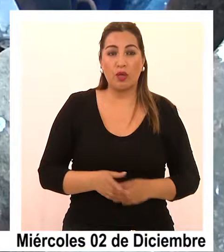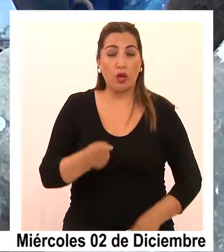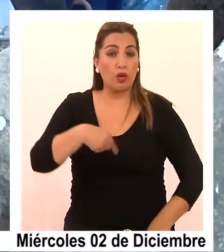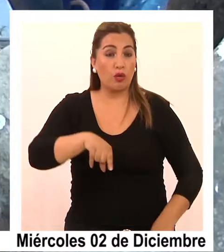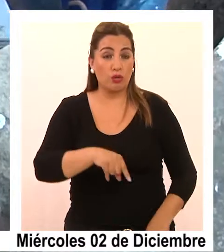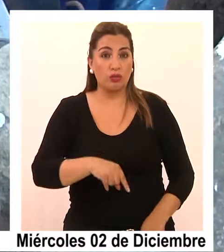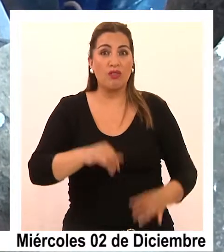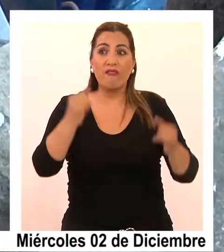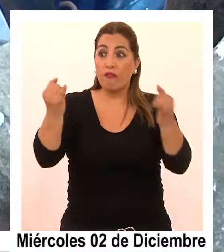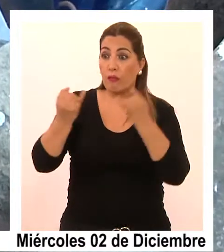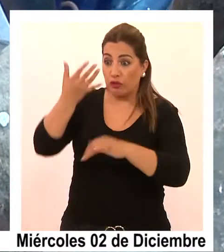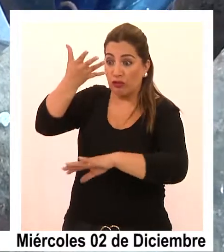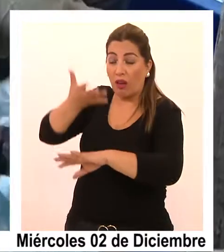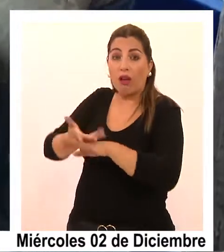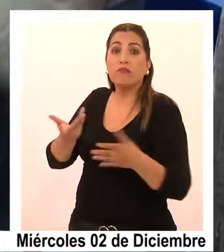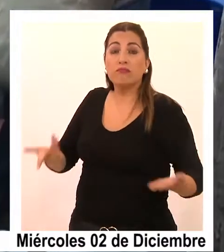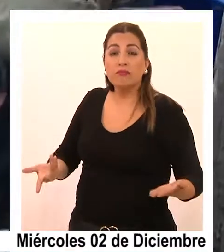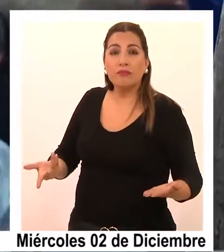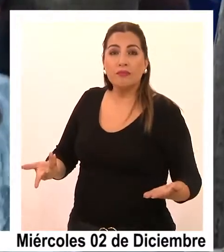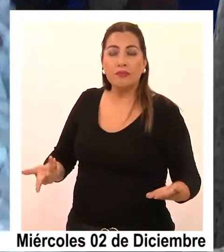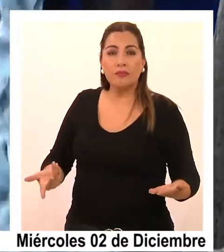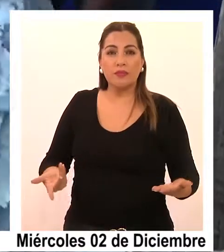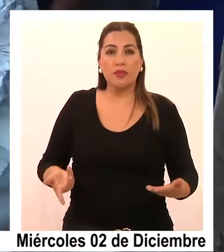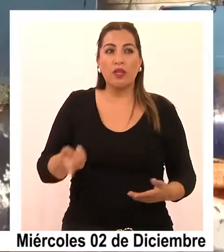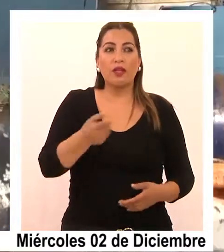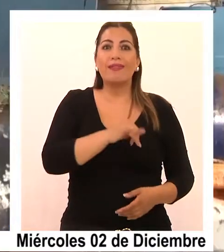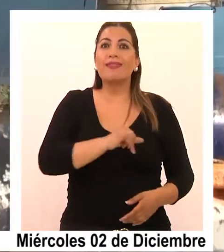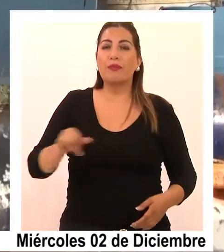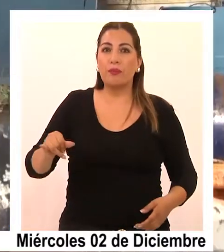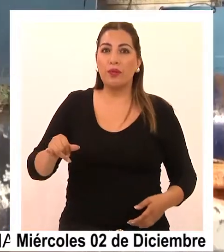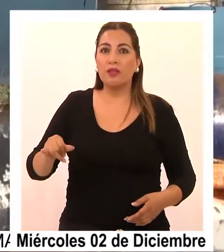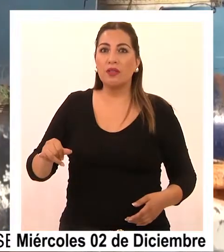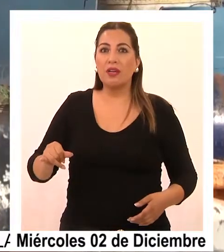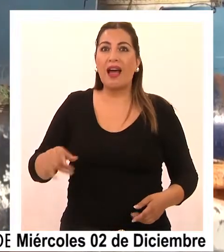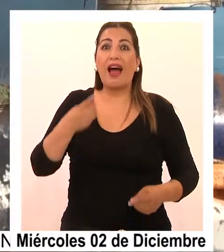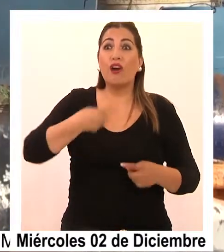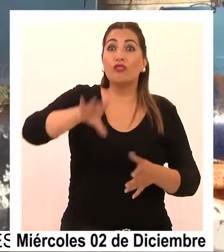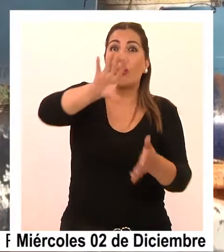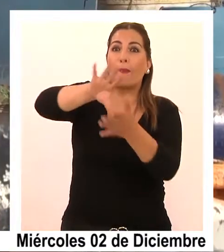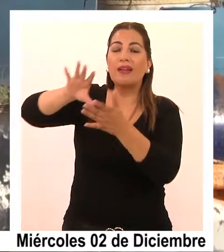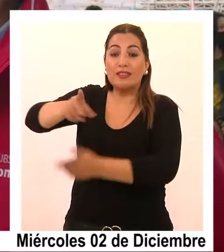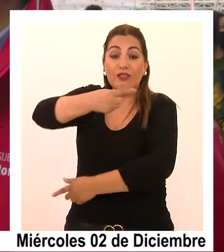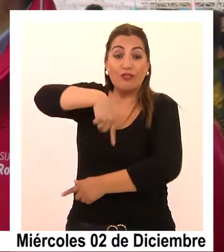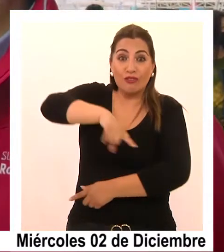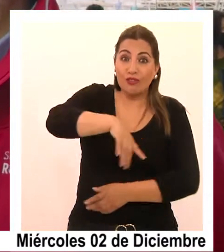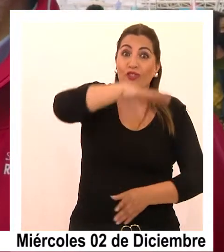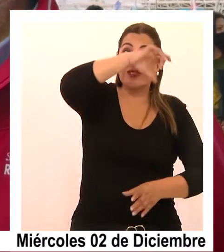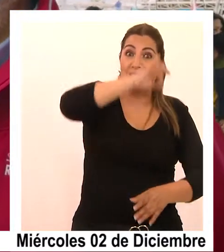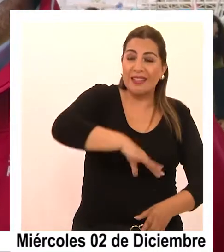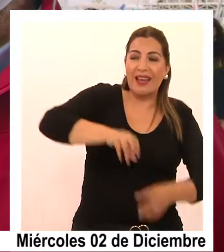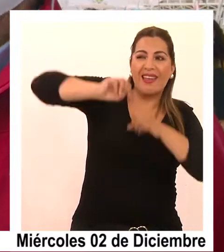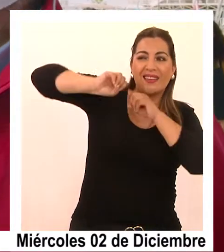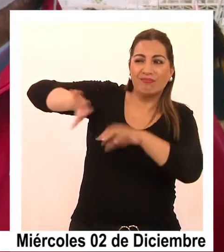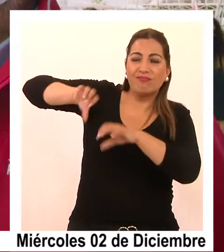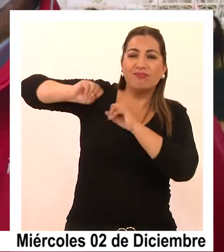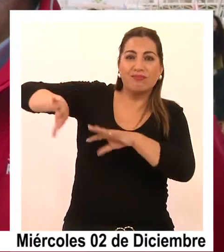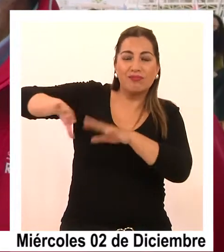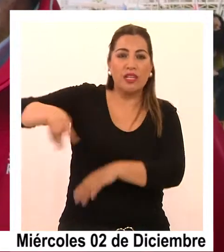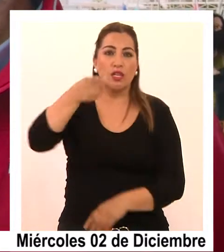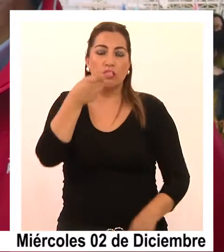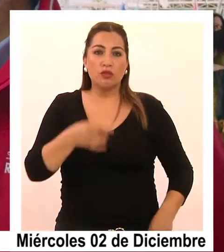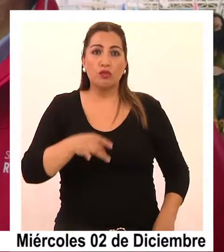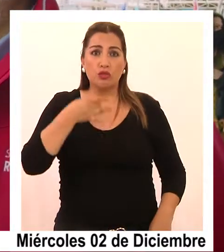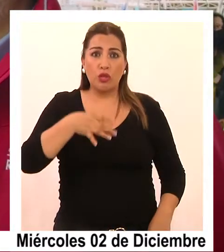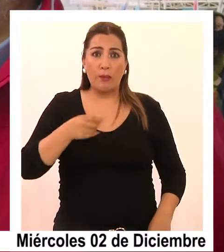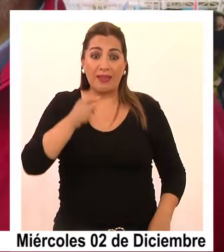obteniendo vamos a poder de alguna manera exportar este conocimiento y generar esas condiciones para que ya no solo estas